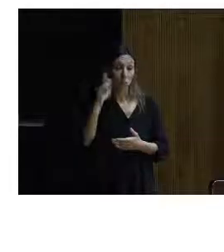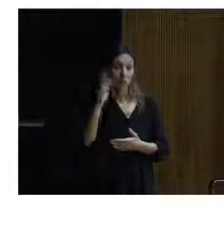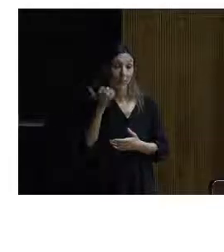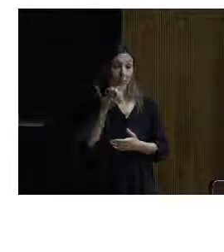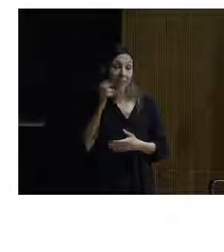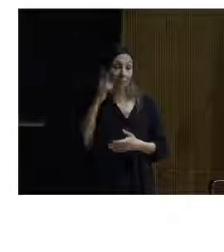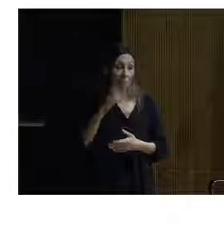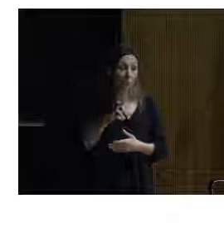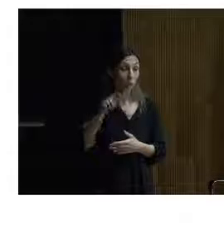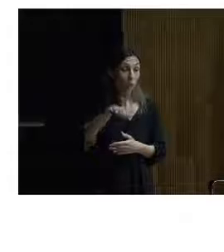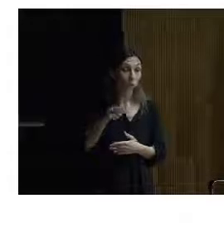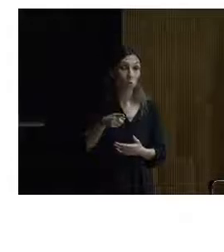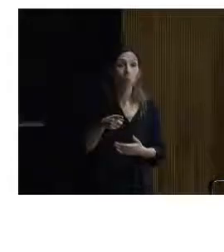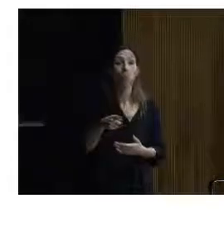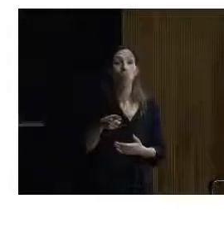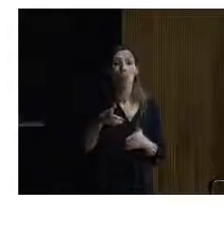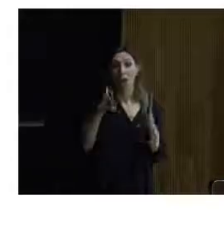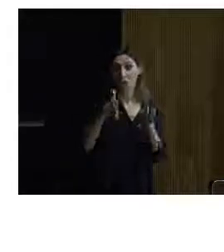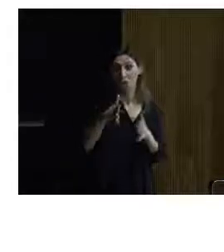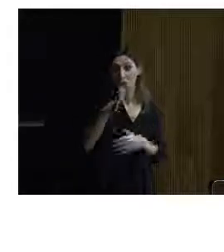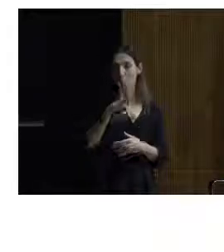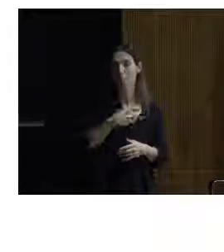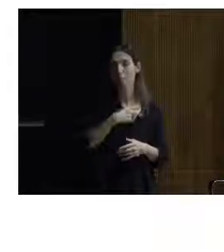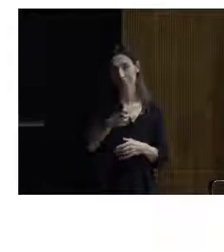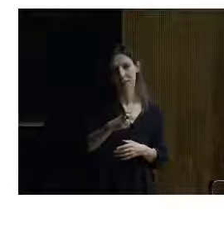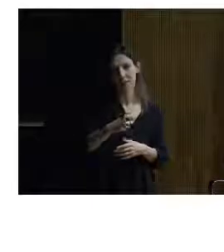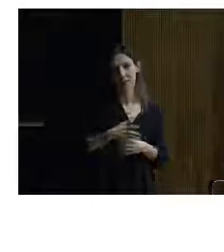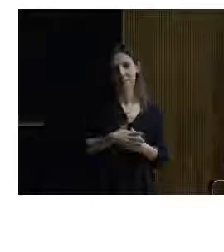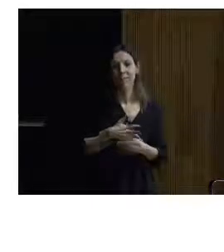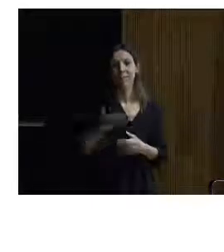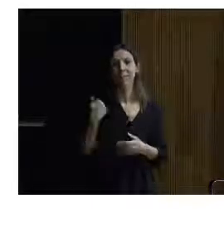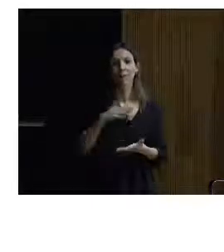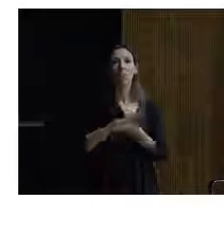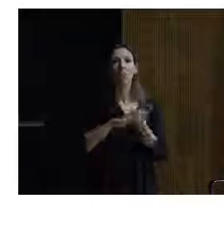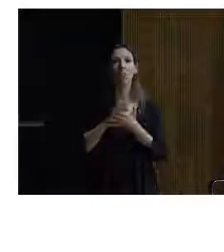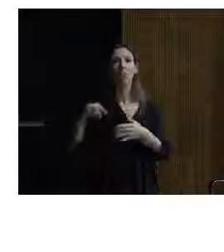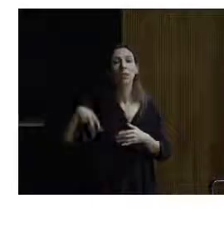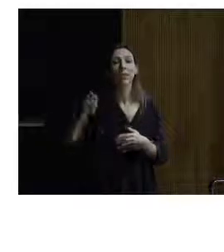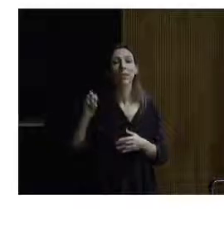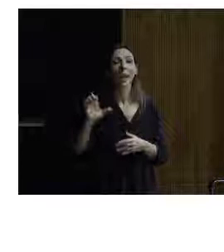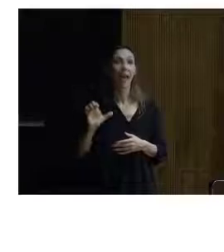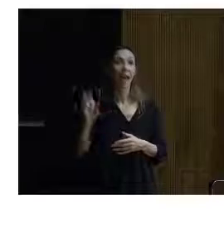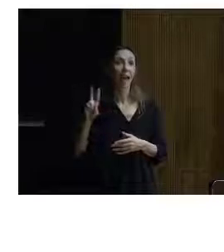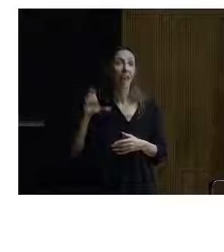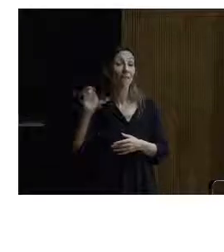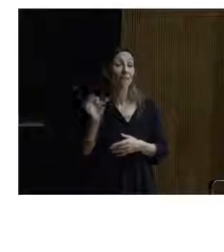la pena los dos. Cuando hablé con Nieves le comenté que tenía una